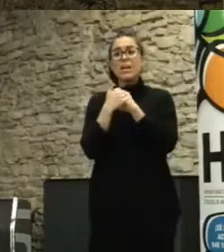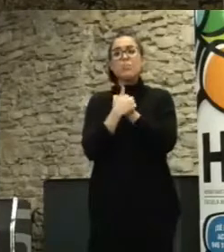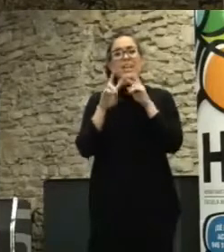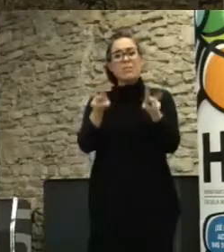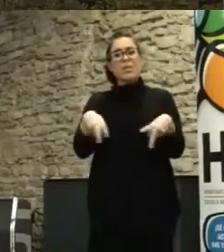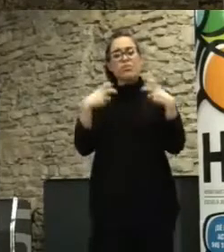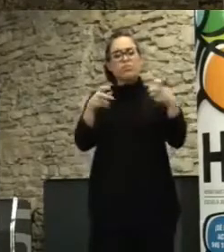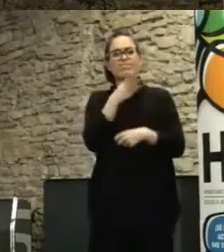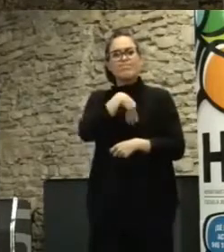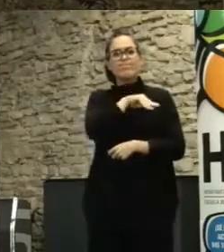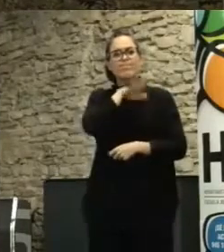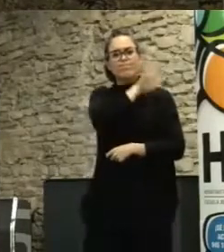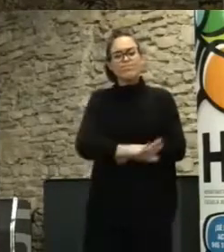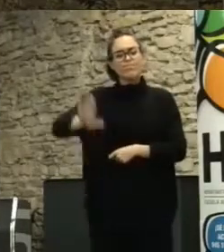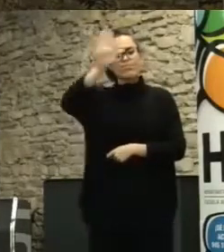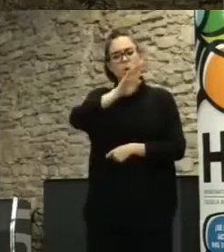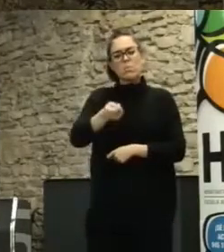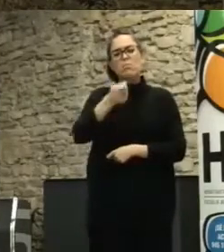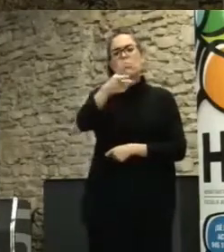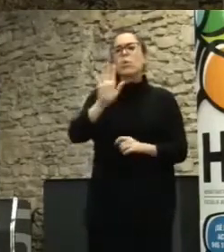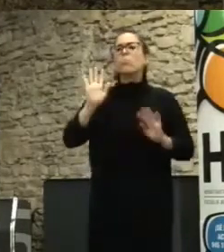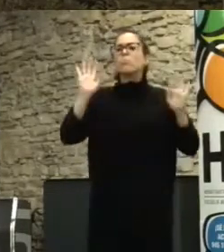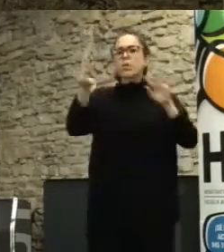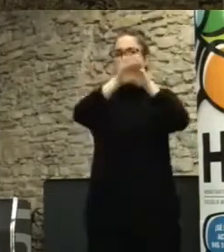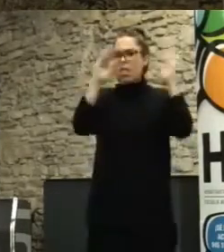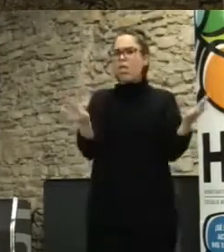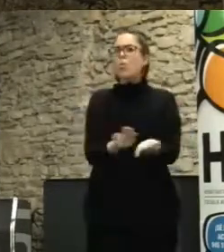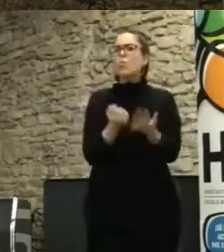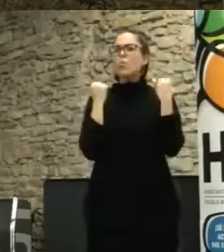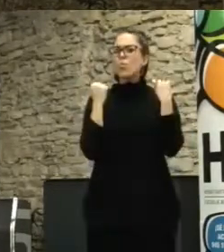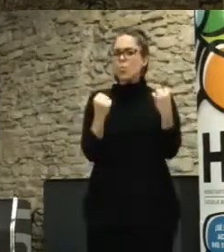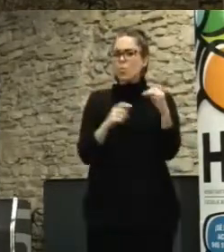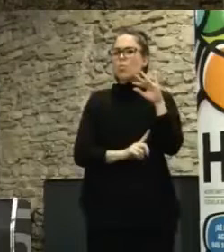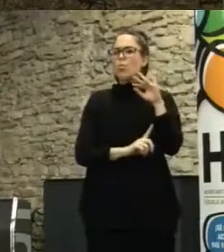poco, pero que en el mundo está muy fuerte. y tiene